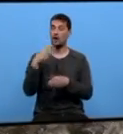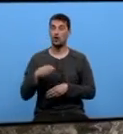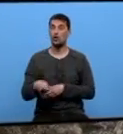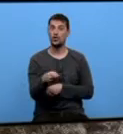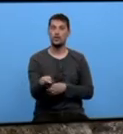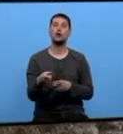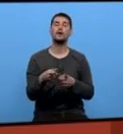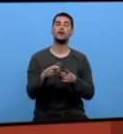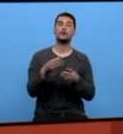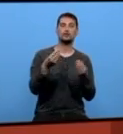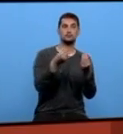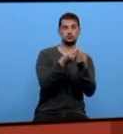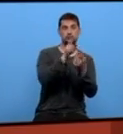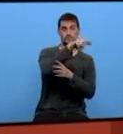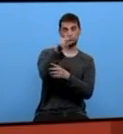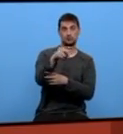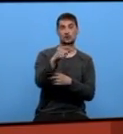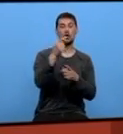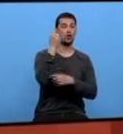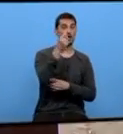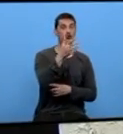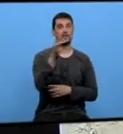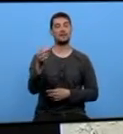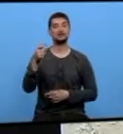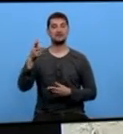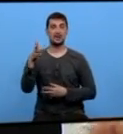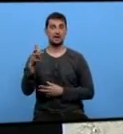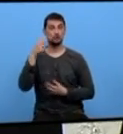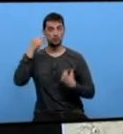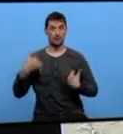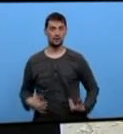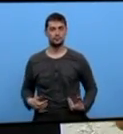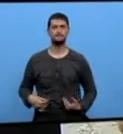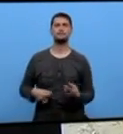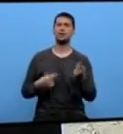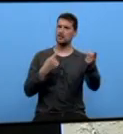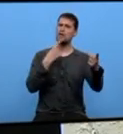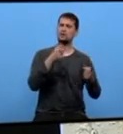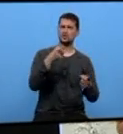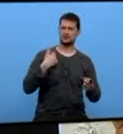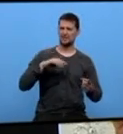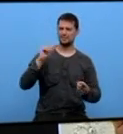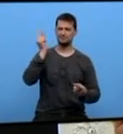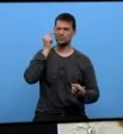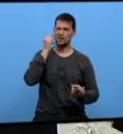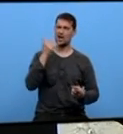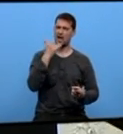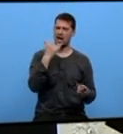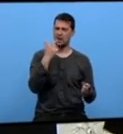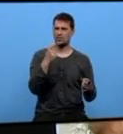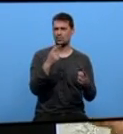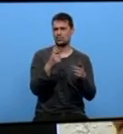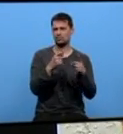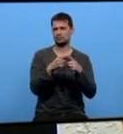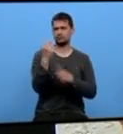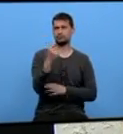Quixote e aos dereitos humanos O autor da obra foi o seu guía Ele había oído hablar algo del personaje pero nunca agora parece ser que